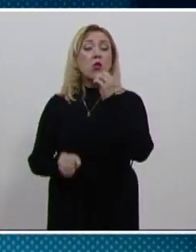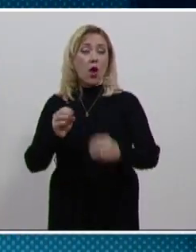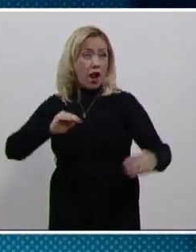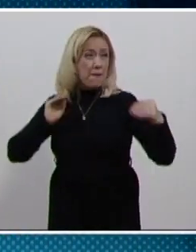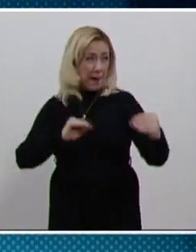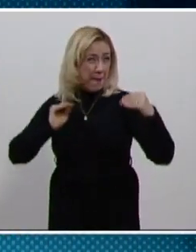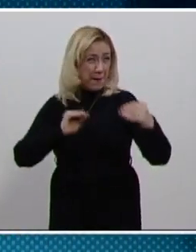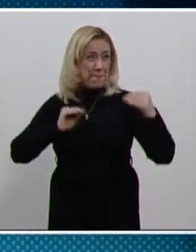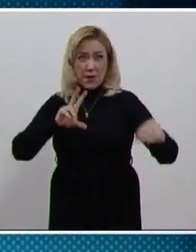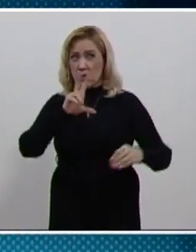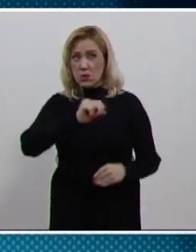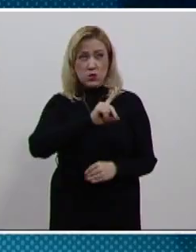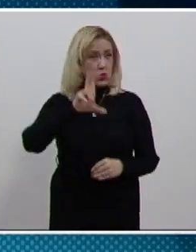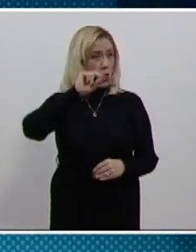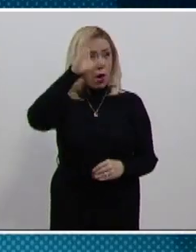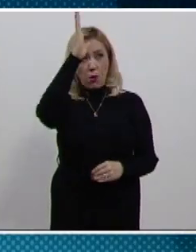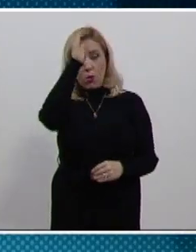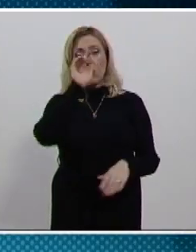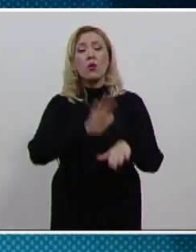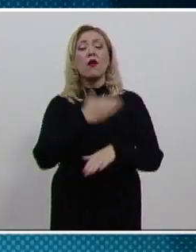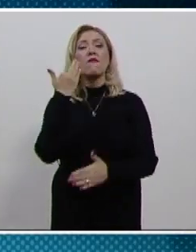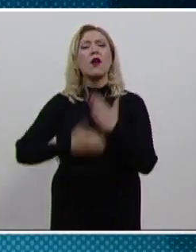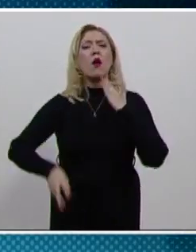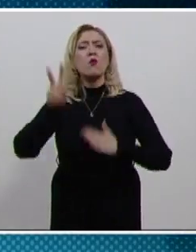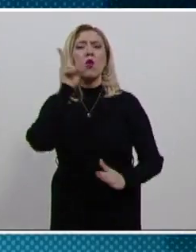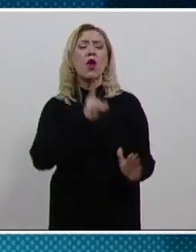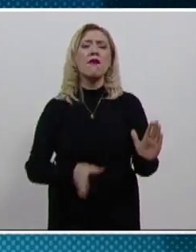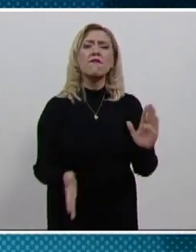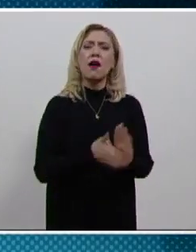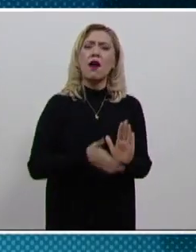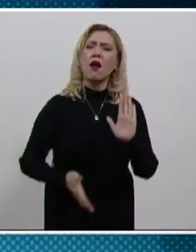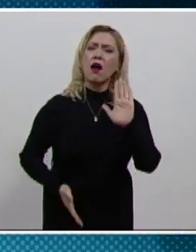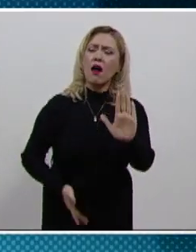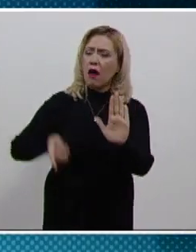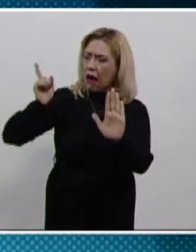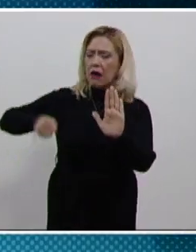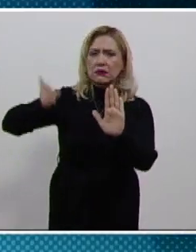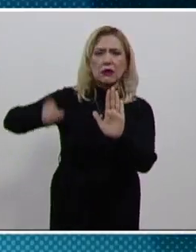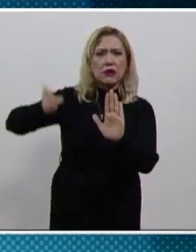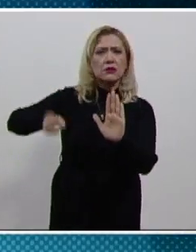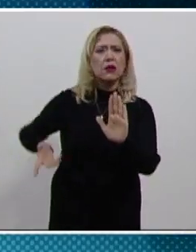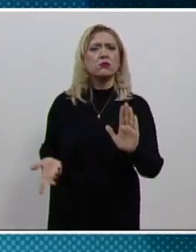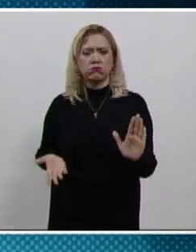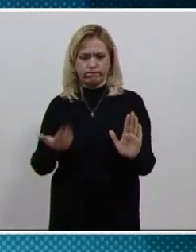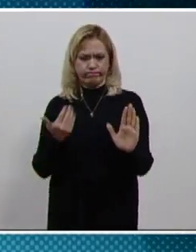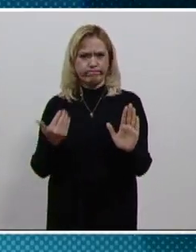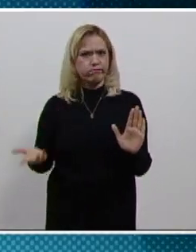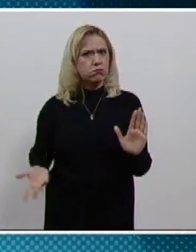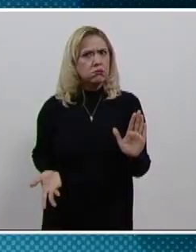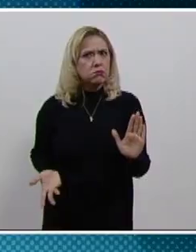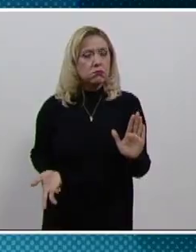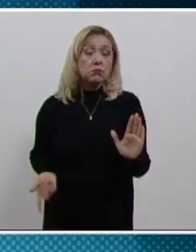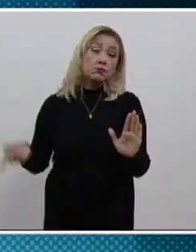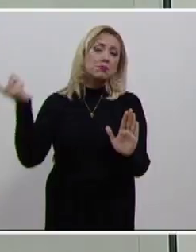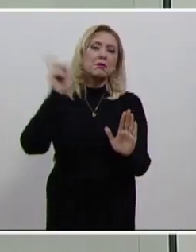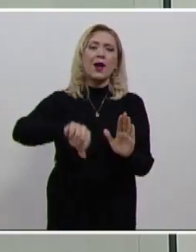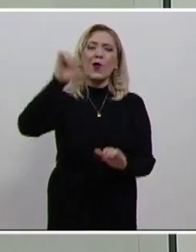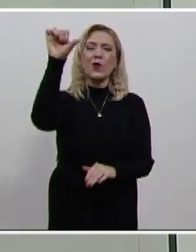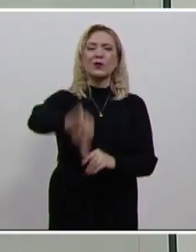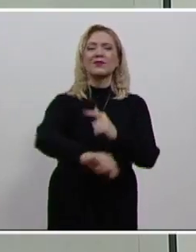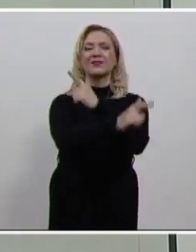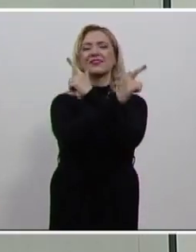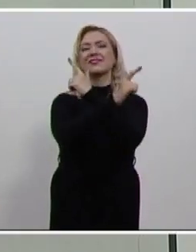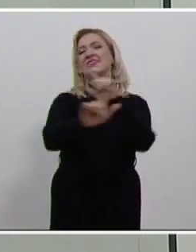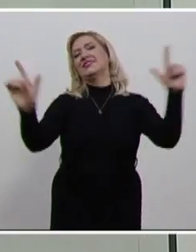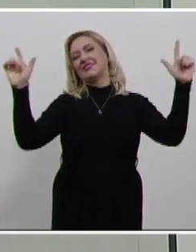por pruebas insuficientes para probar su responsabilidad en el delito que le fue imputado, por lo que se ordenó su inmediata